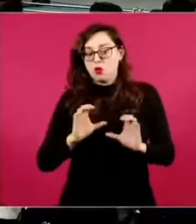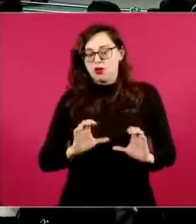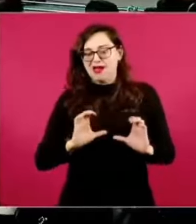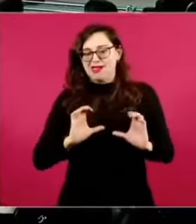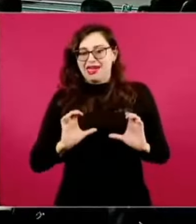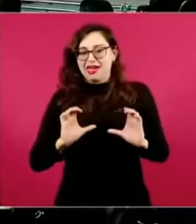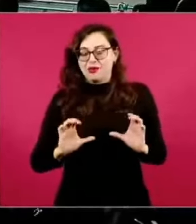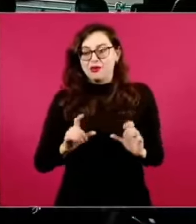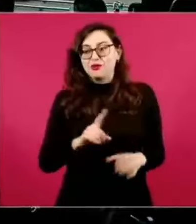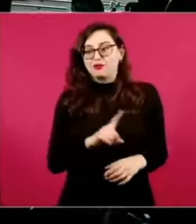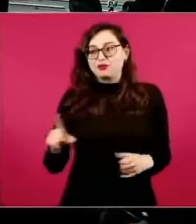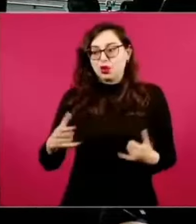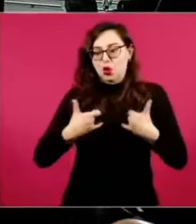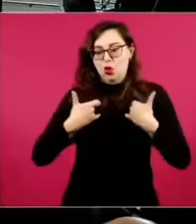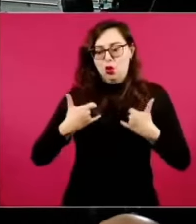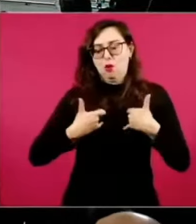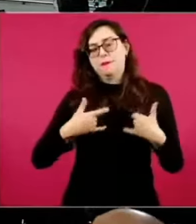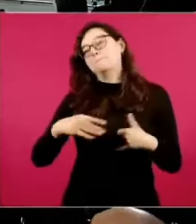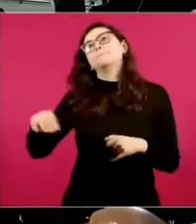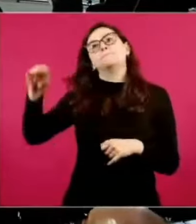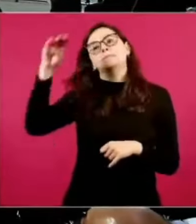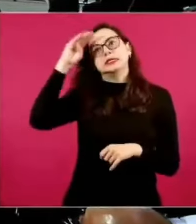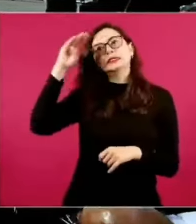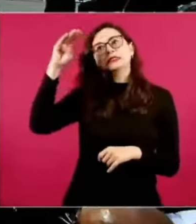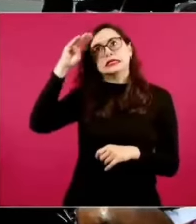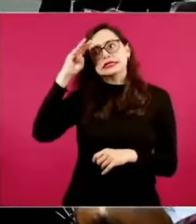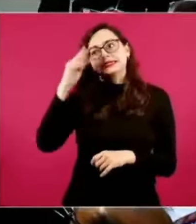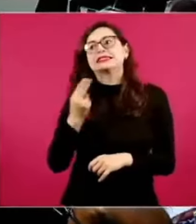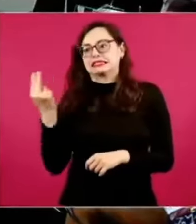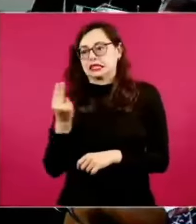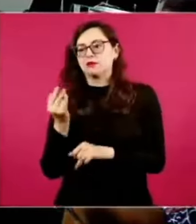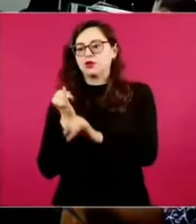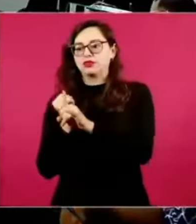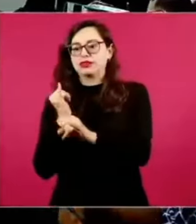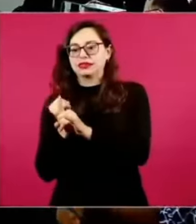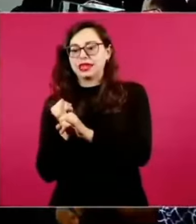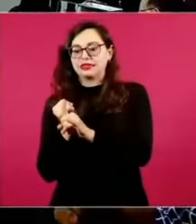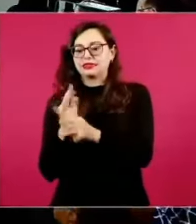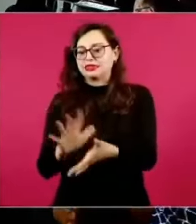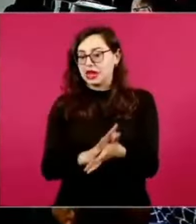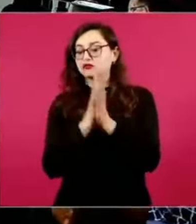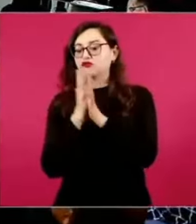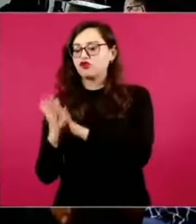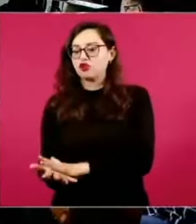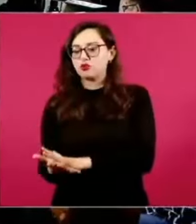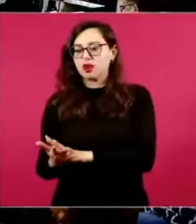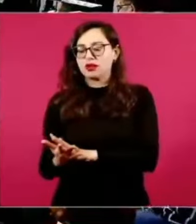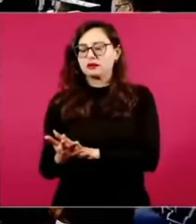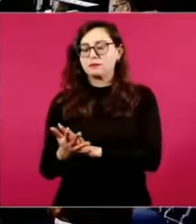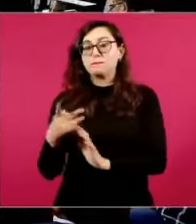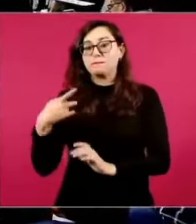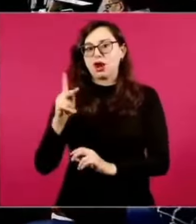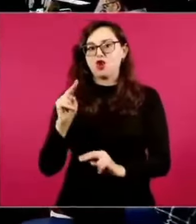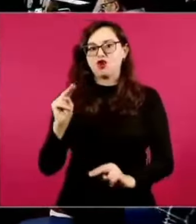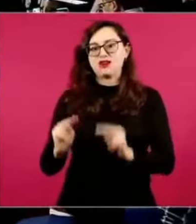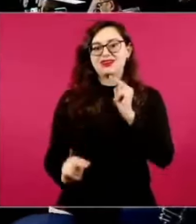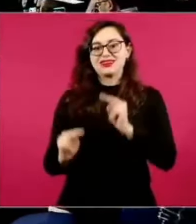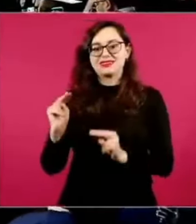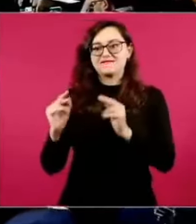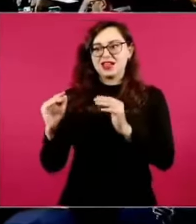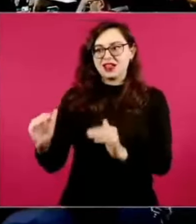para las juventudes, pensar cómo vamos a hacer para construir una transformación con el nivel de